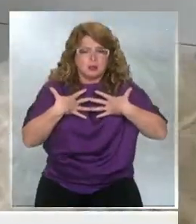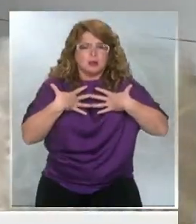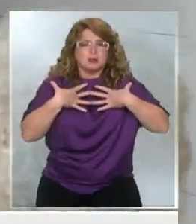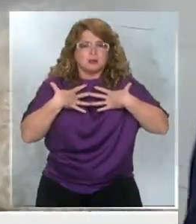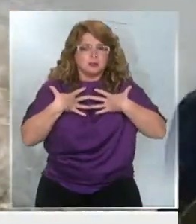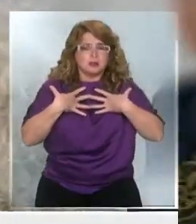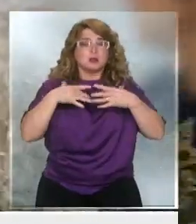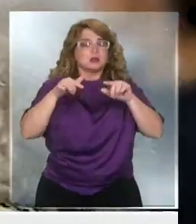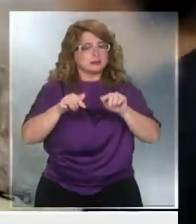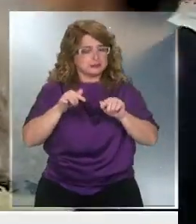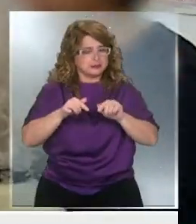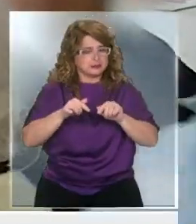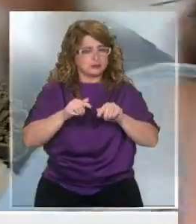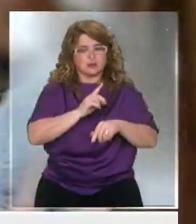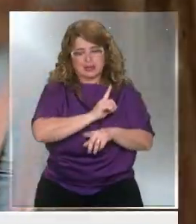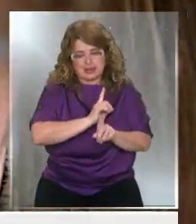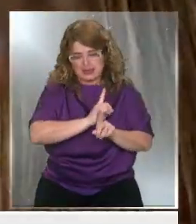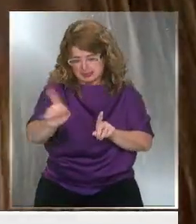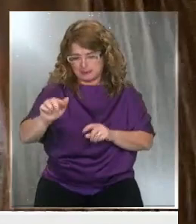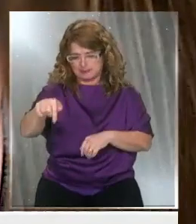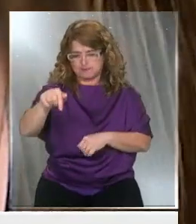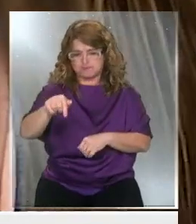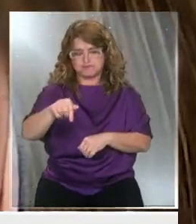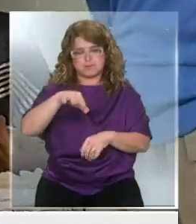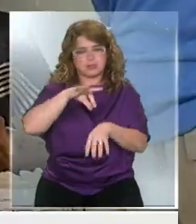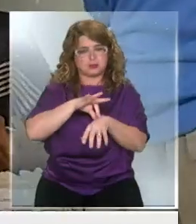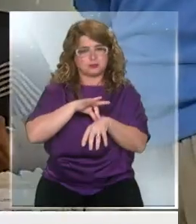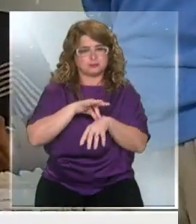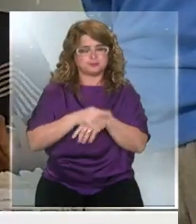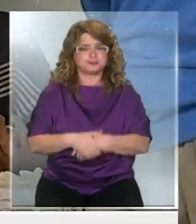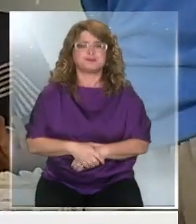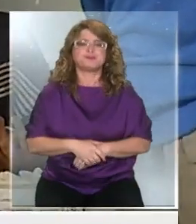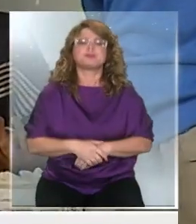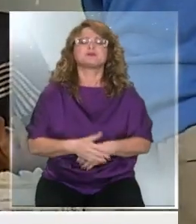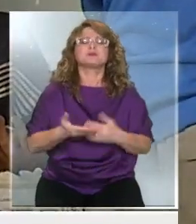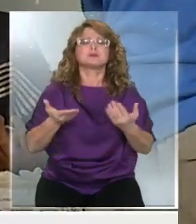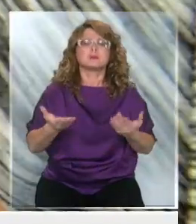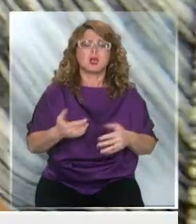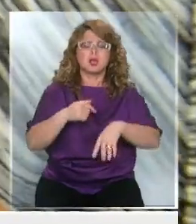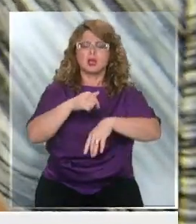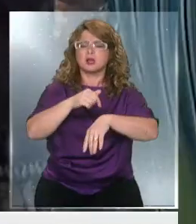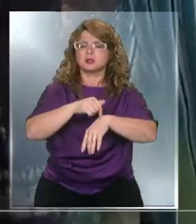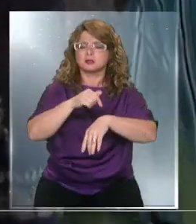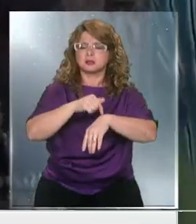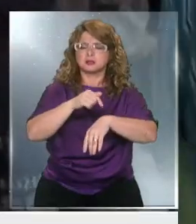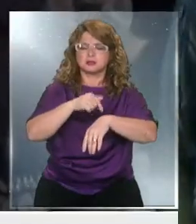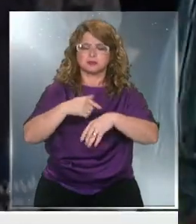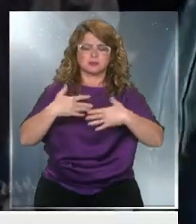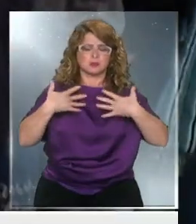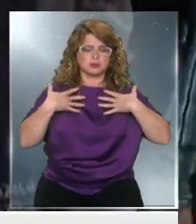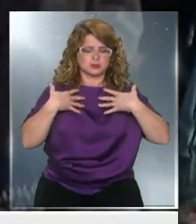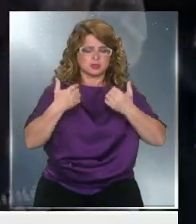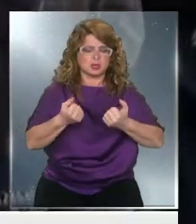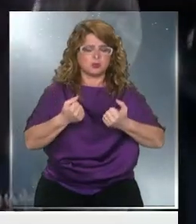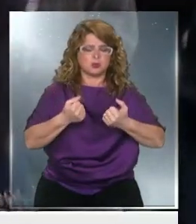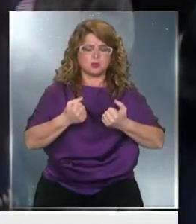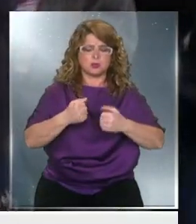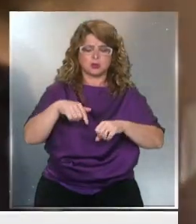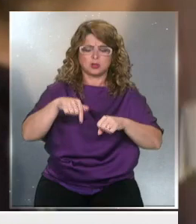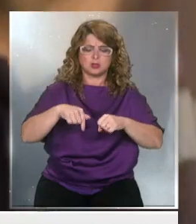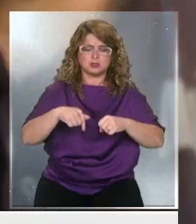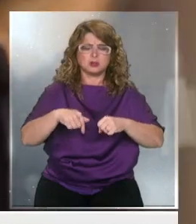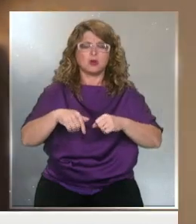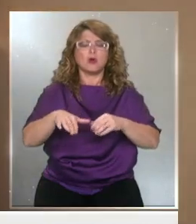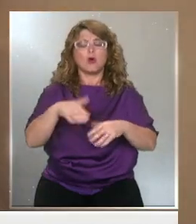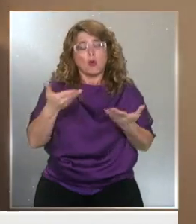Doctor, ¿cómo está? Buenas tardes. Quiero preguntarle qué tan rápido puede ser el deterioro del estado de salud de una persona. Hoy día conocíamos del